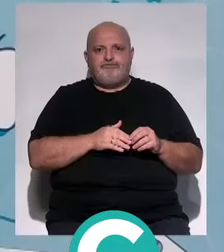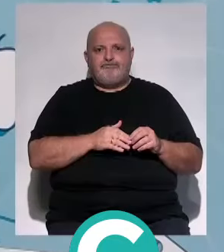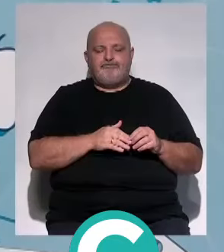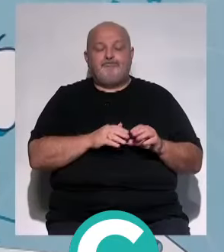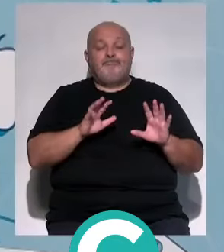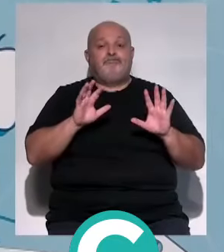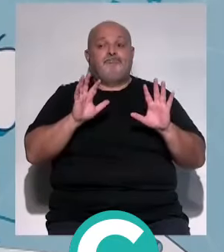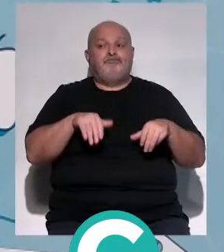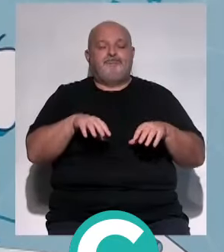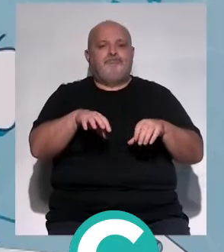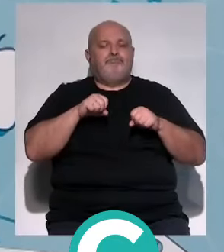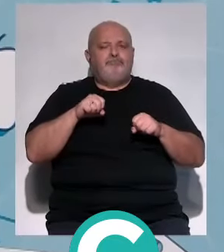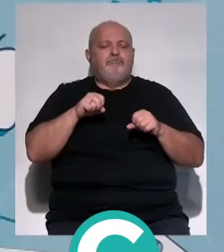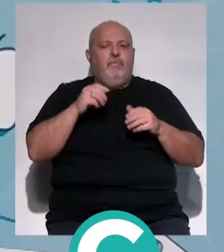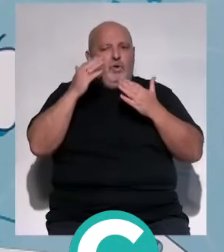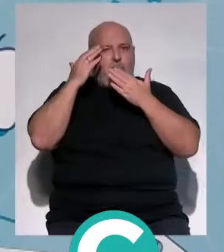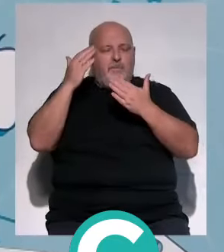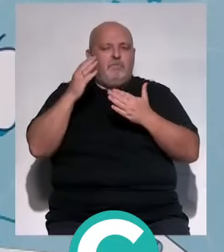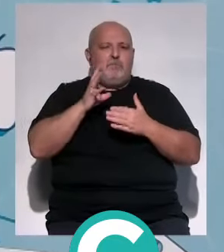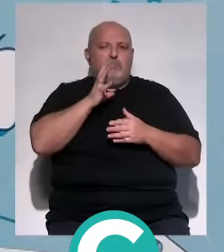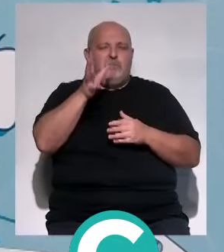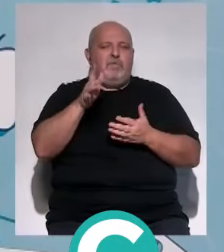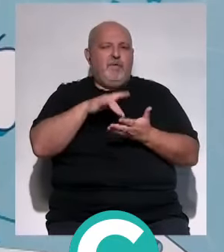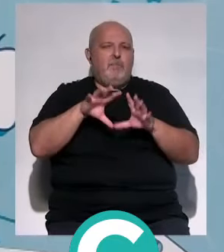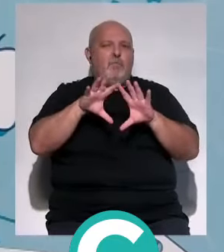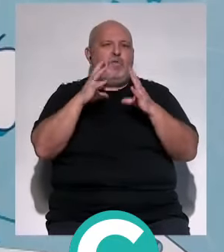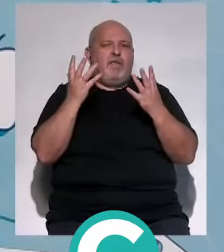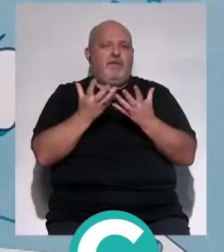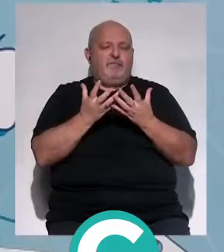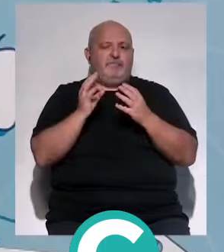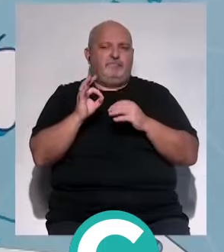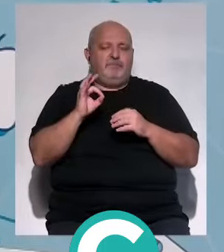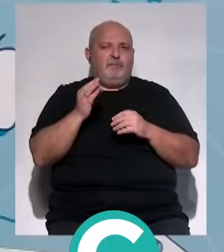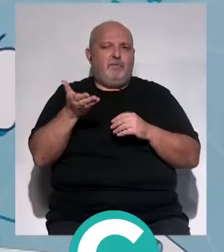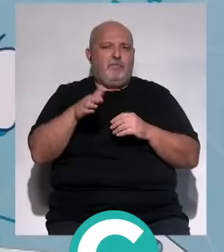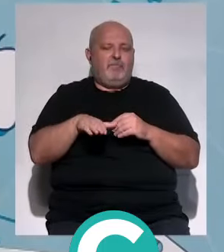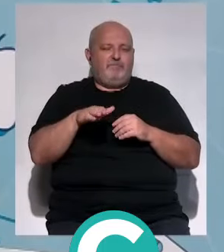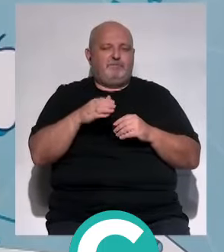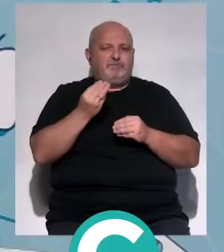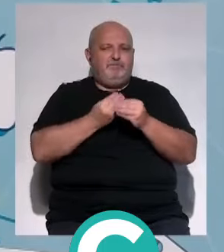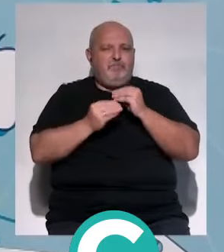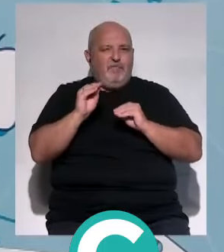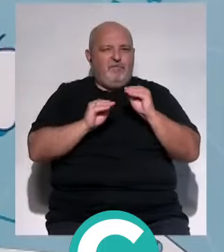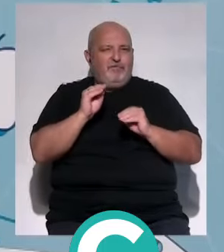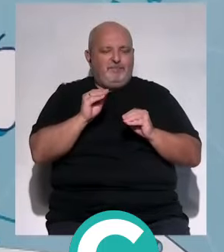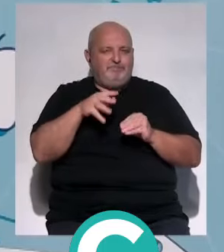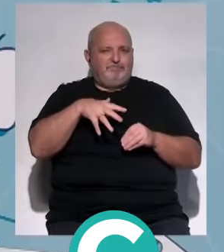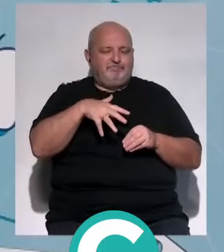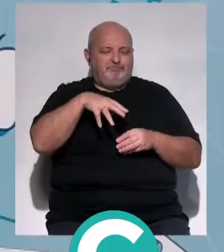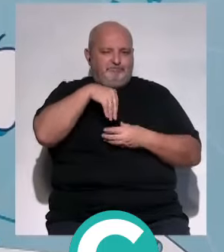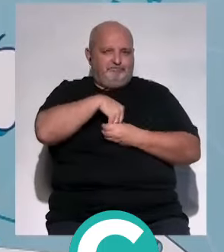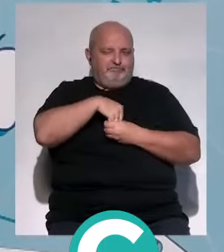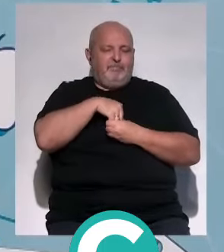Cádiz ha acogido acto de homenaje con motivo del Día Mundial de la Muerte Gestacional. Lo han organizado